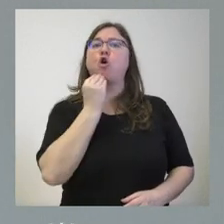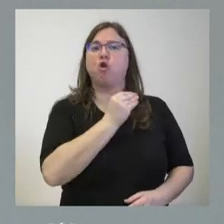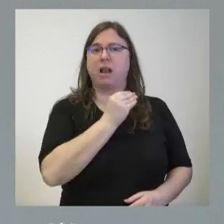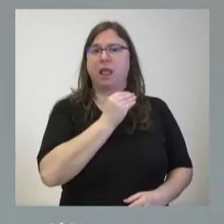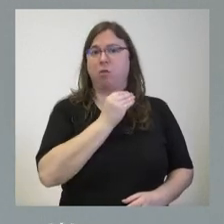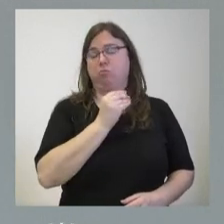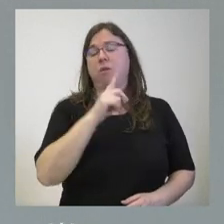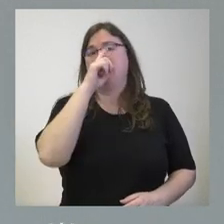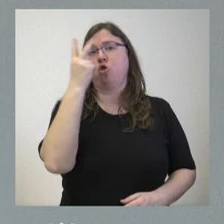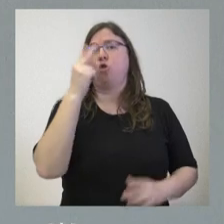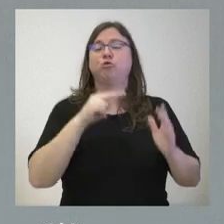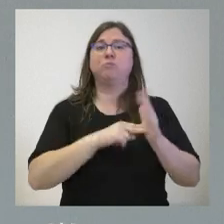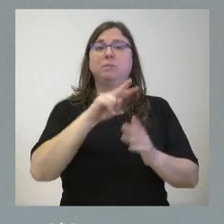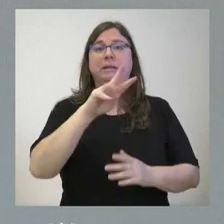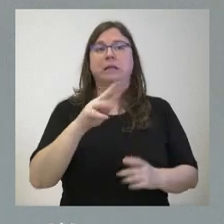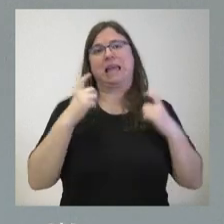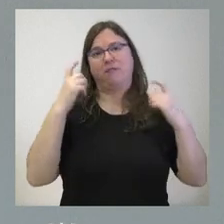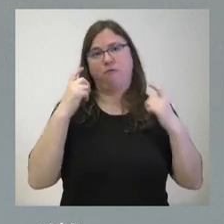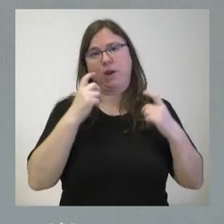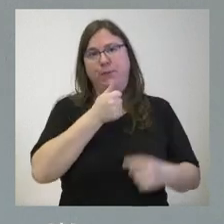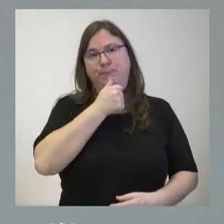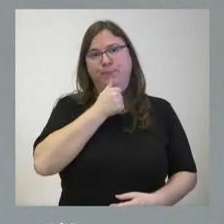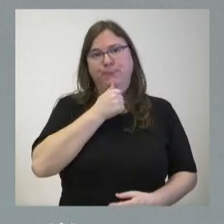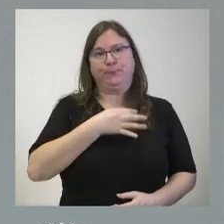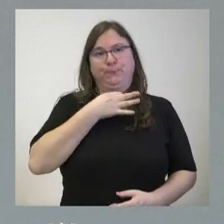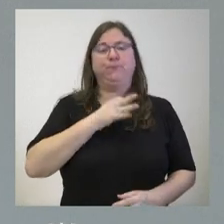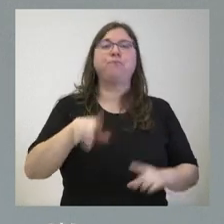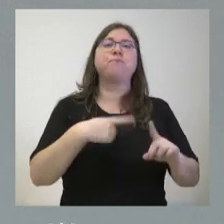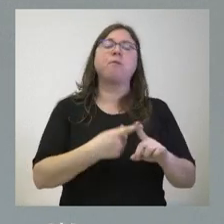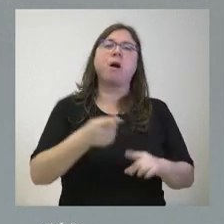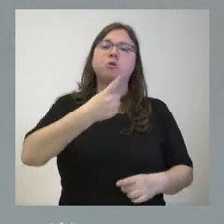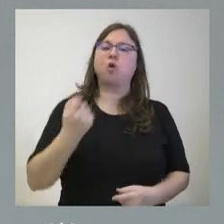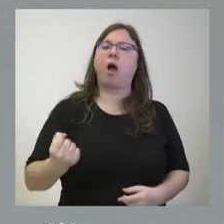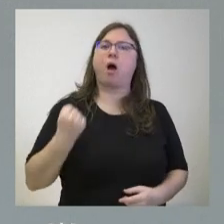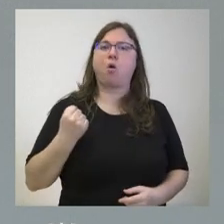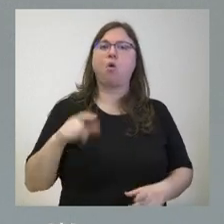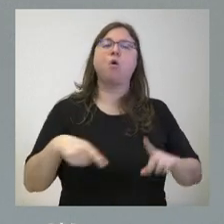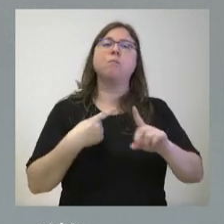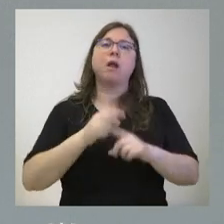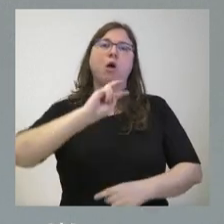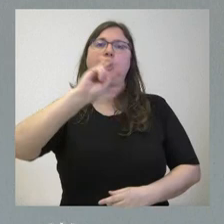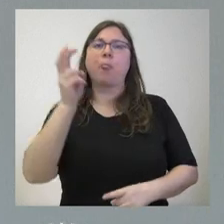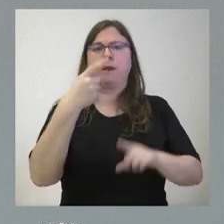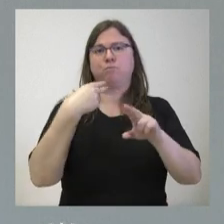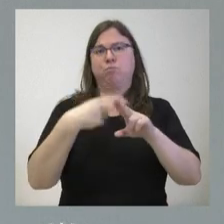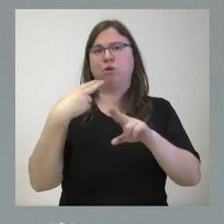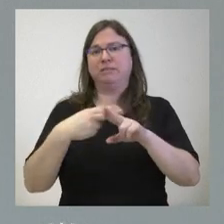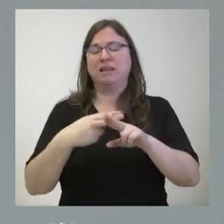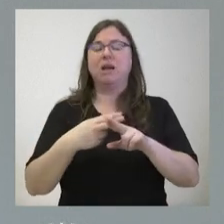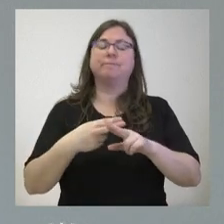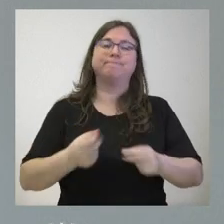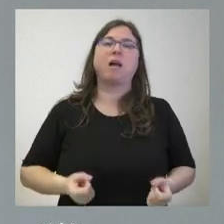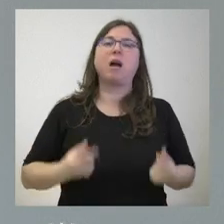año 2023, como usted sabe, es un esfuerzo de austeridad y es un esfuerzo de austeridad que también tenemos que aplicar a otras políticas de gasto público.